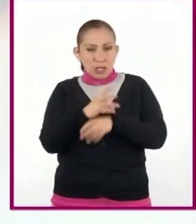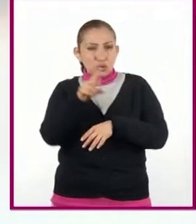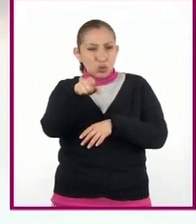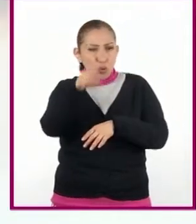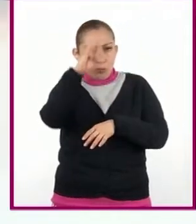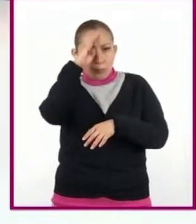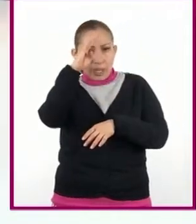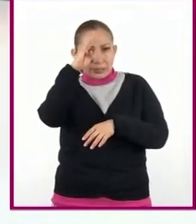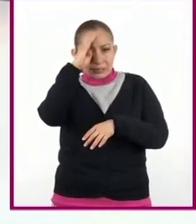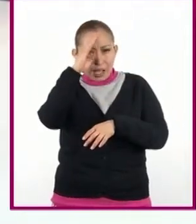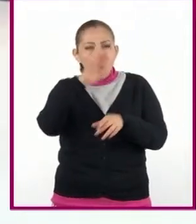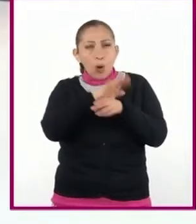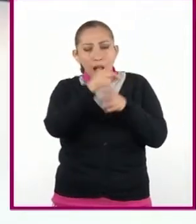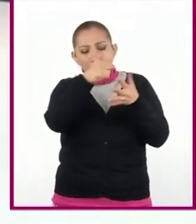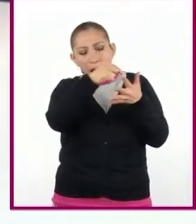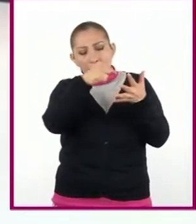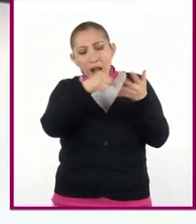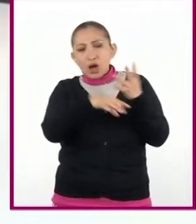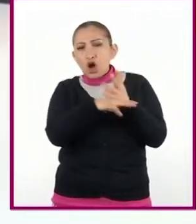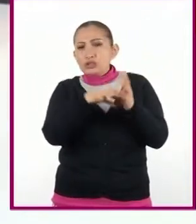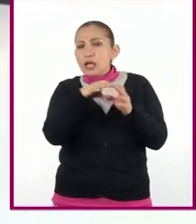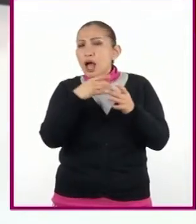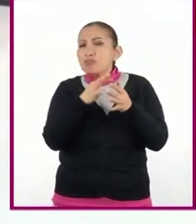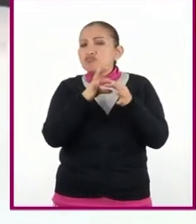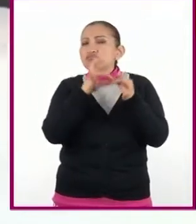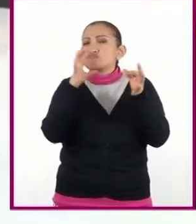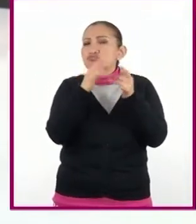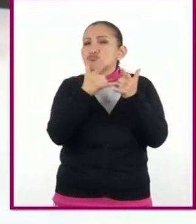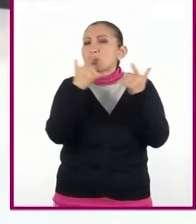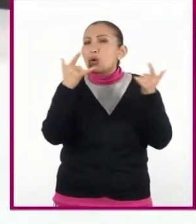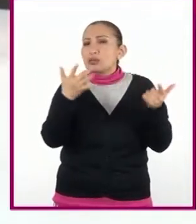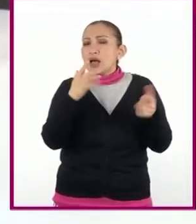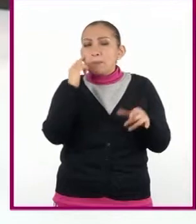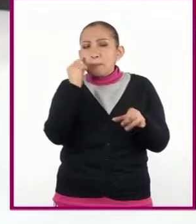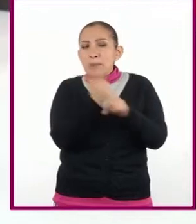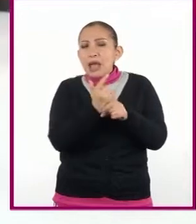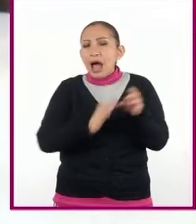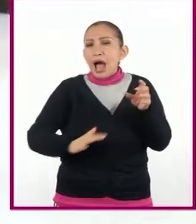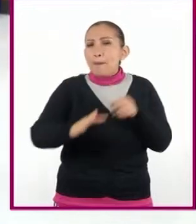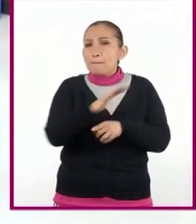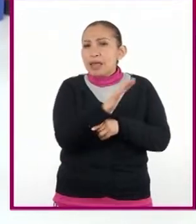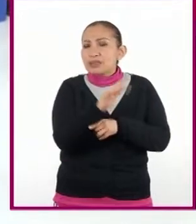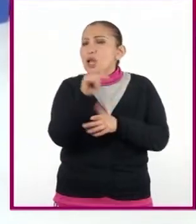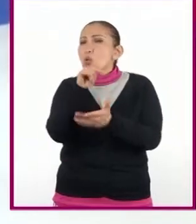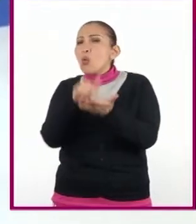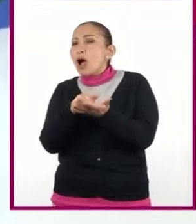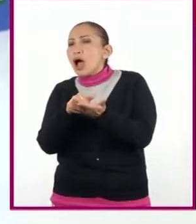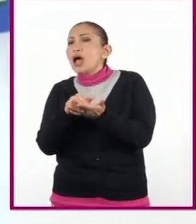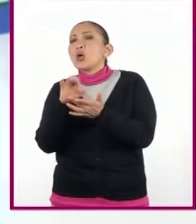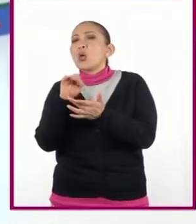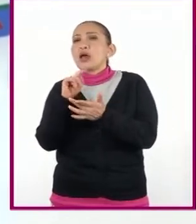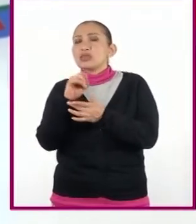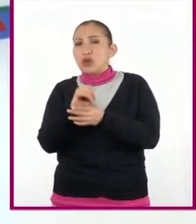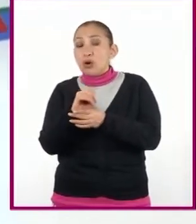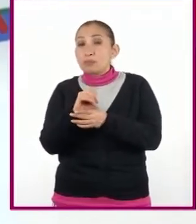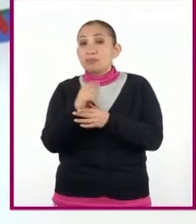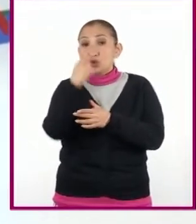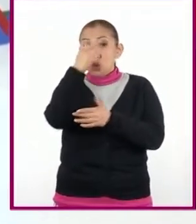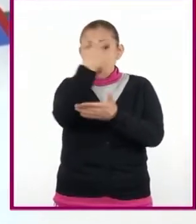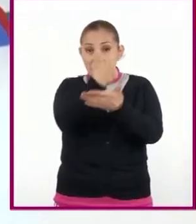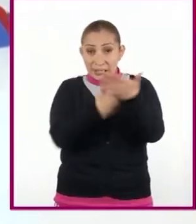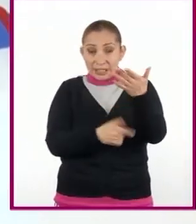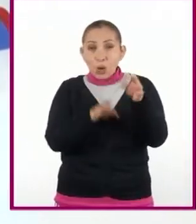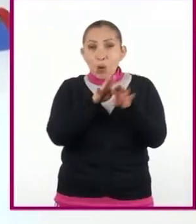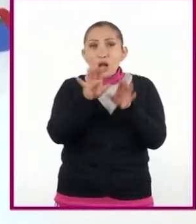reflexionen qué elementos del cuento les permitieron identificar el ambiente y espacio del cuento. Enlisten los